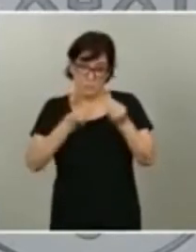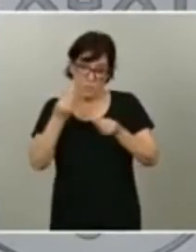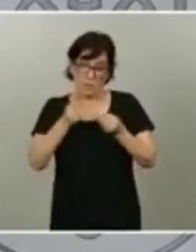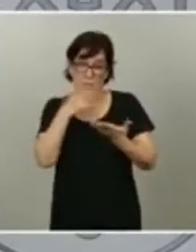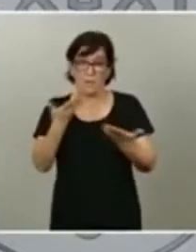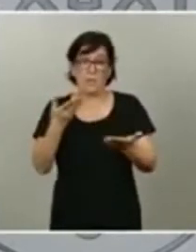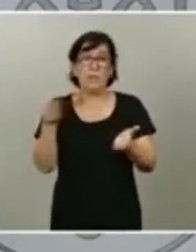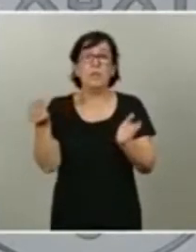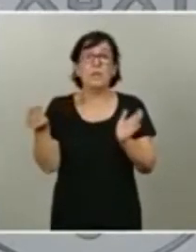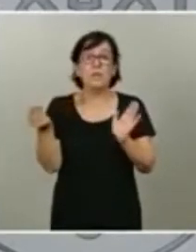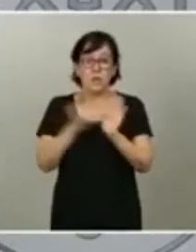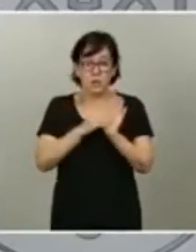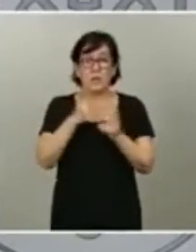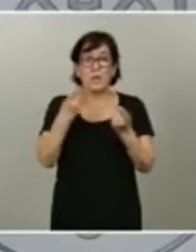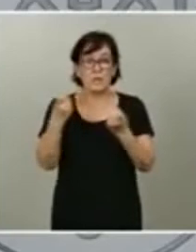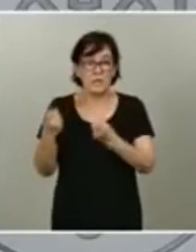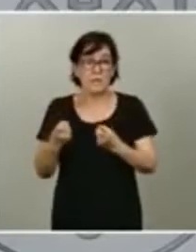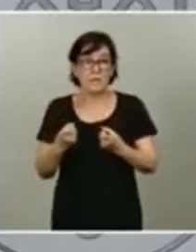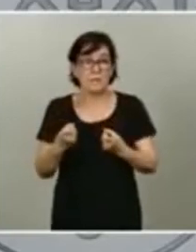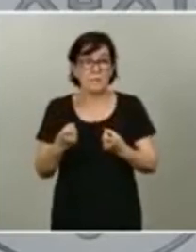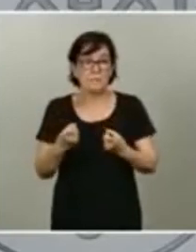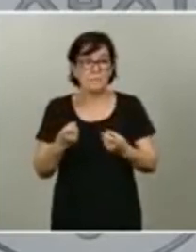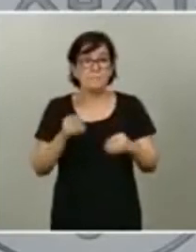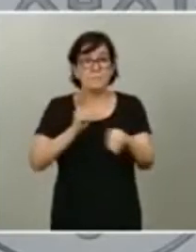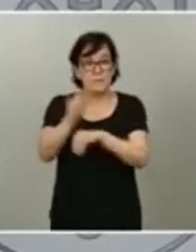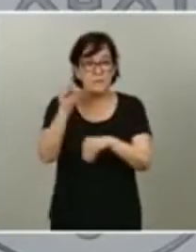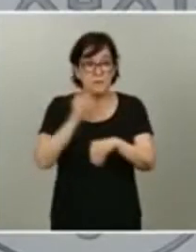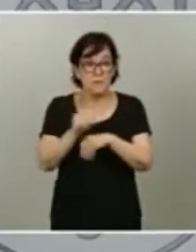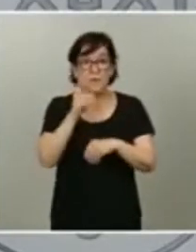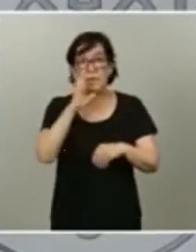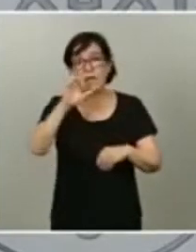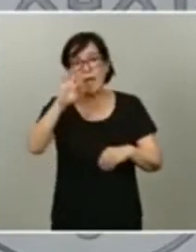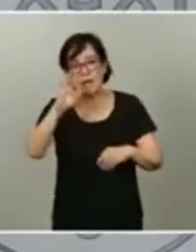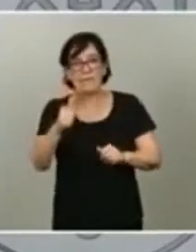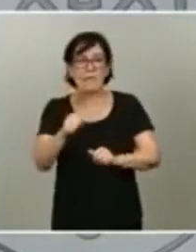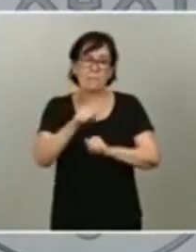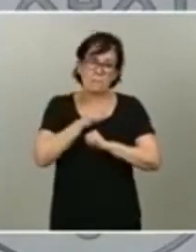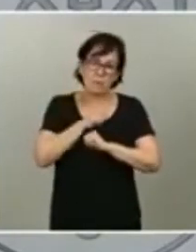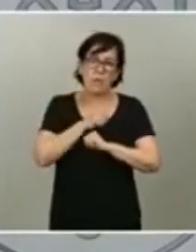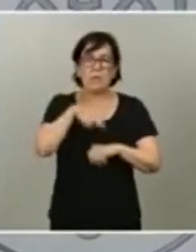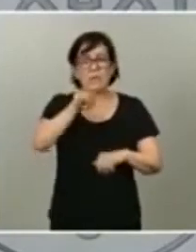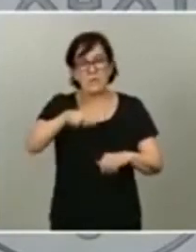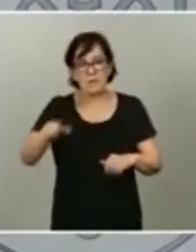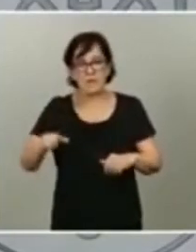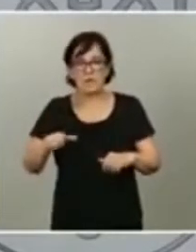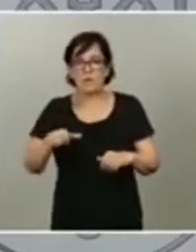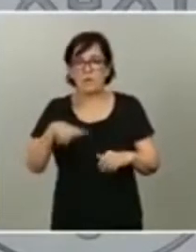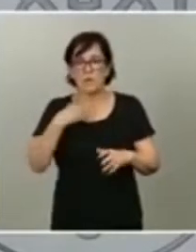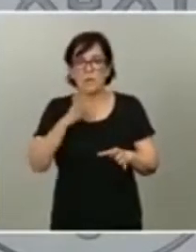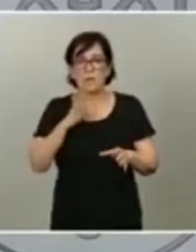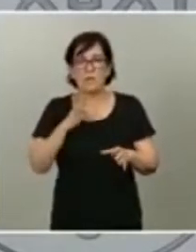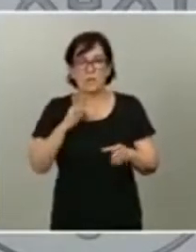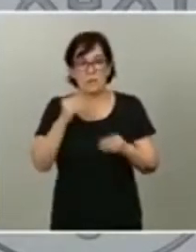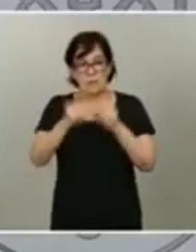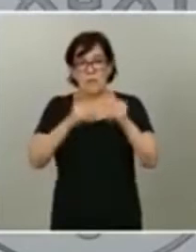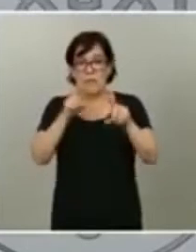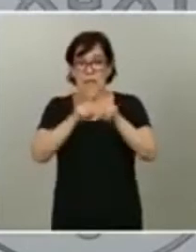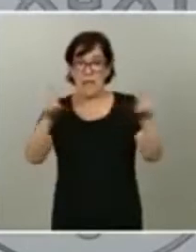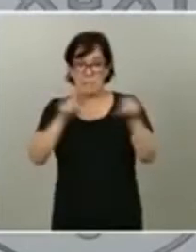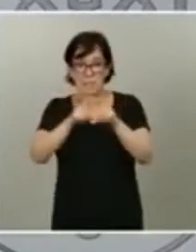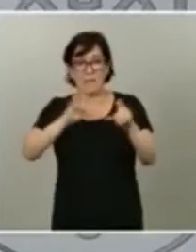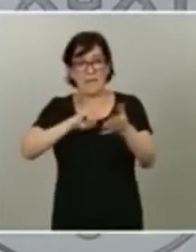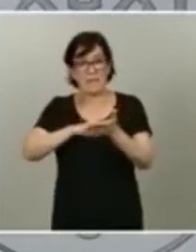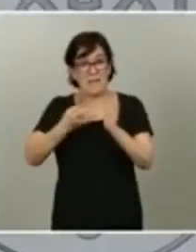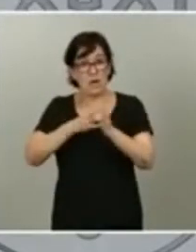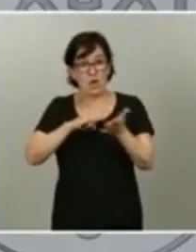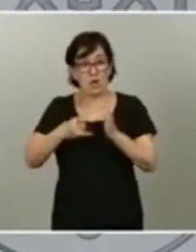necesidades de prestaciones por ERTE o por desempleo de las personas que puedan estar incorporadas a las empresas tecnológicas. Aunque saben